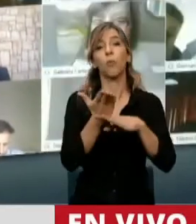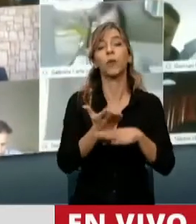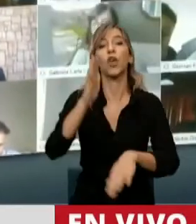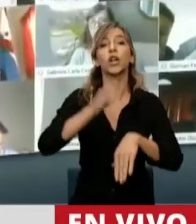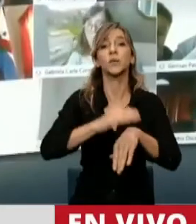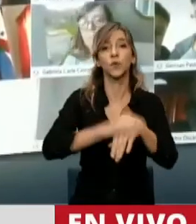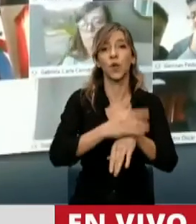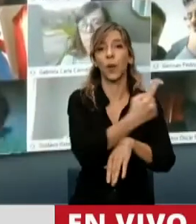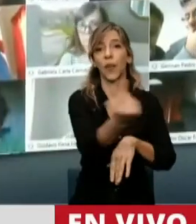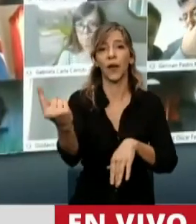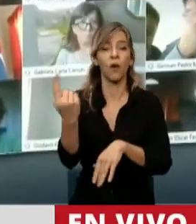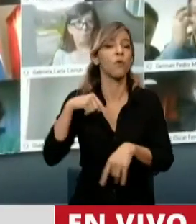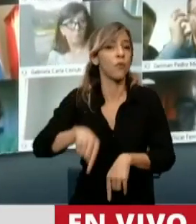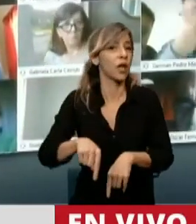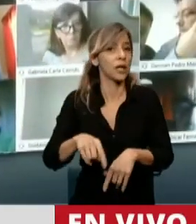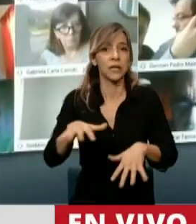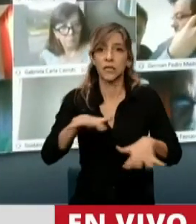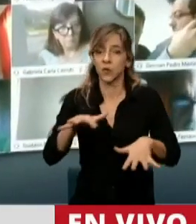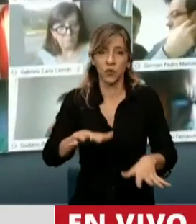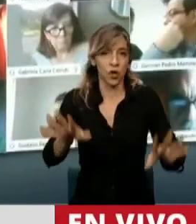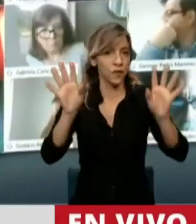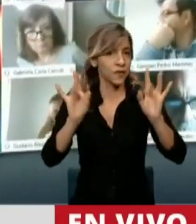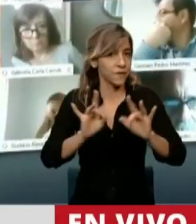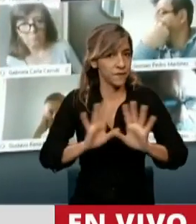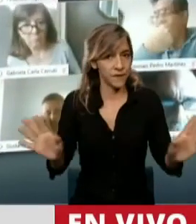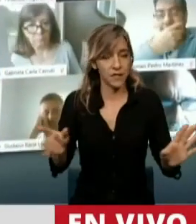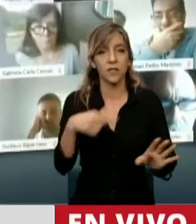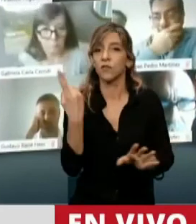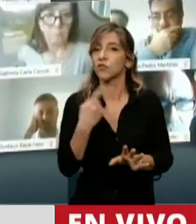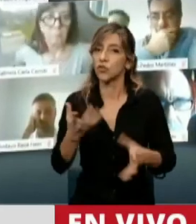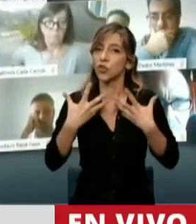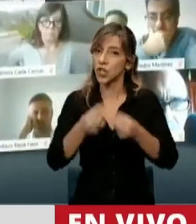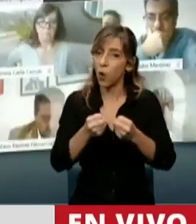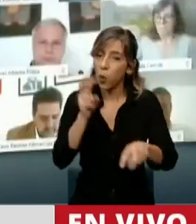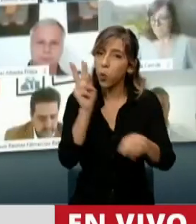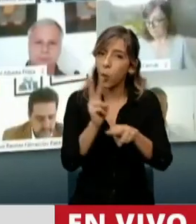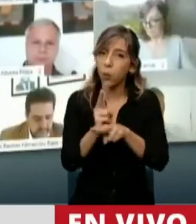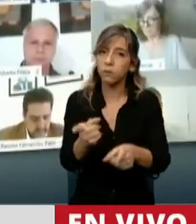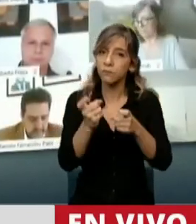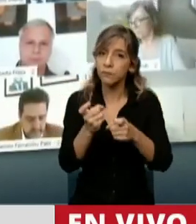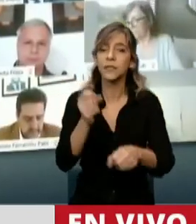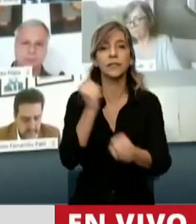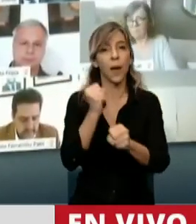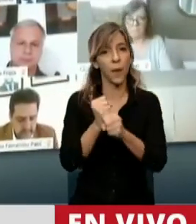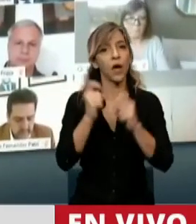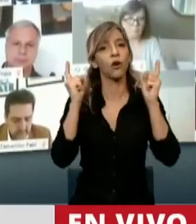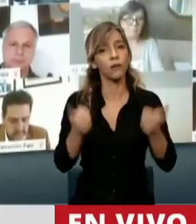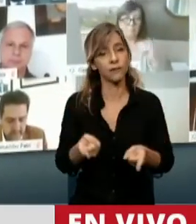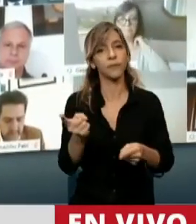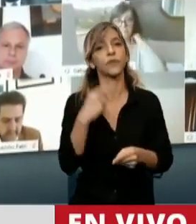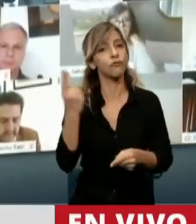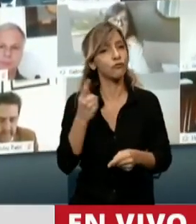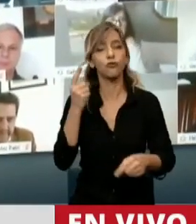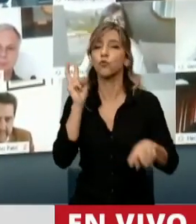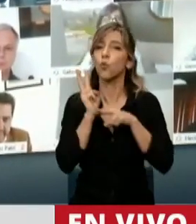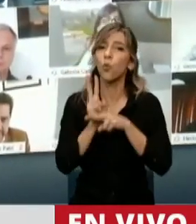en estos momentos tan difíciles de pandemia. Sigamos cuidando la salud, sigamos cuidando el trabajo, sigamos cuidando